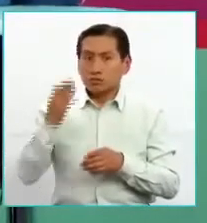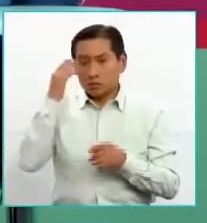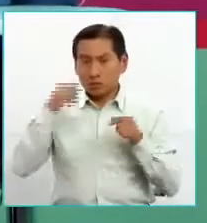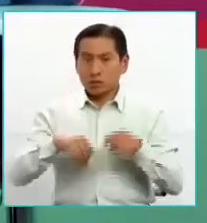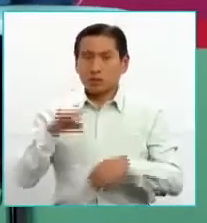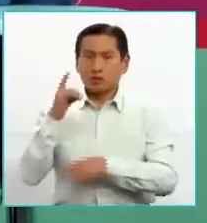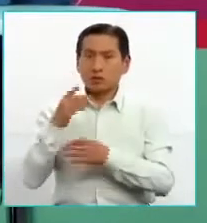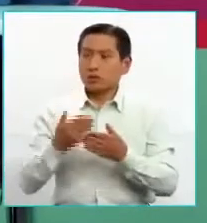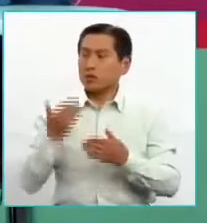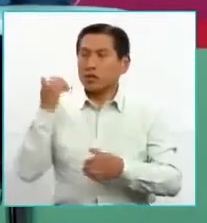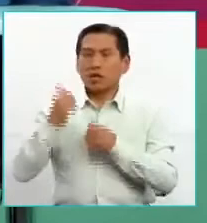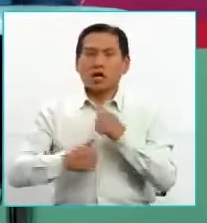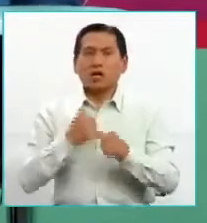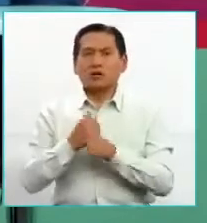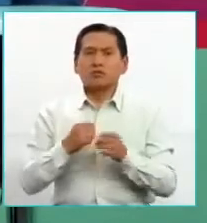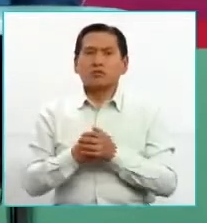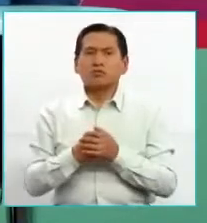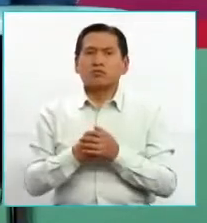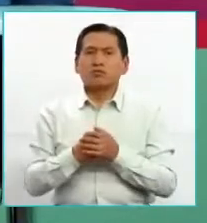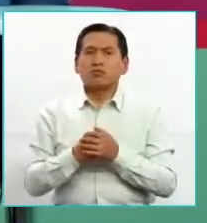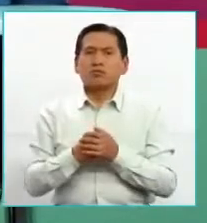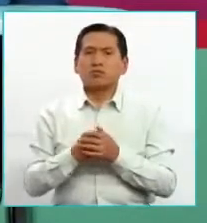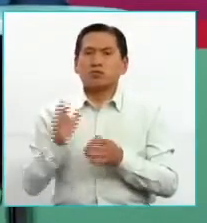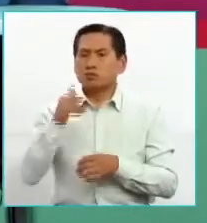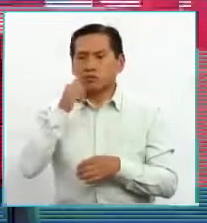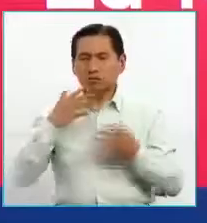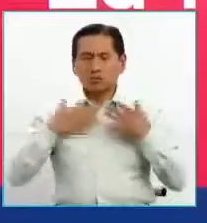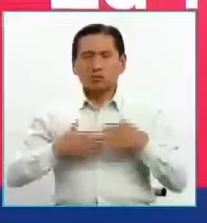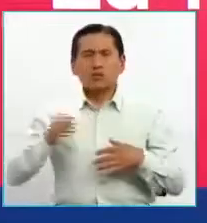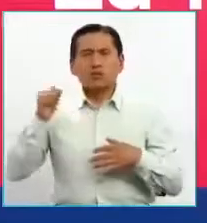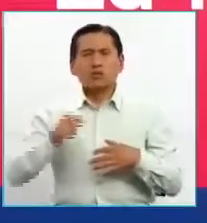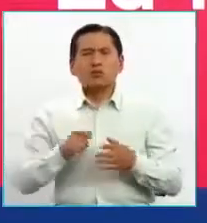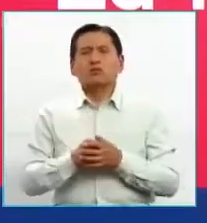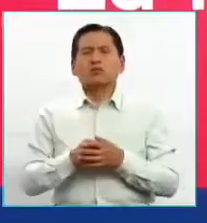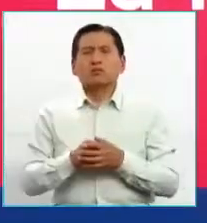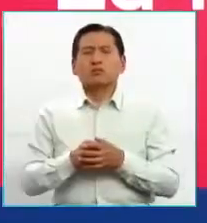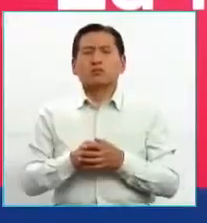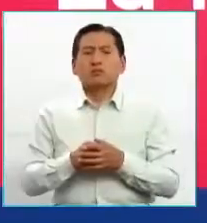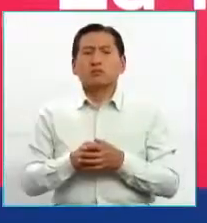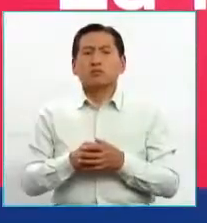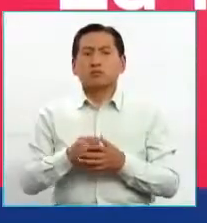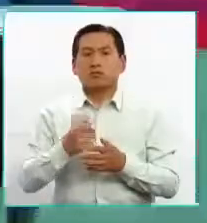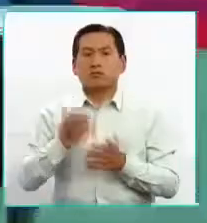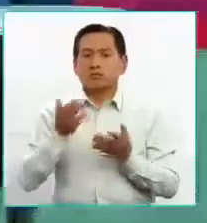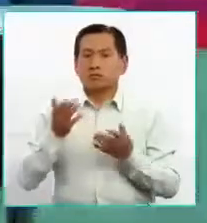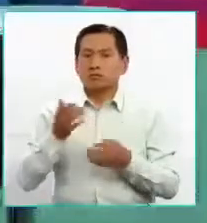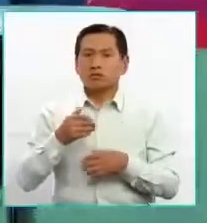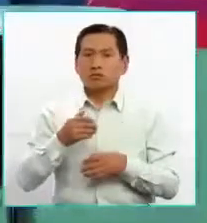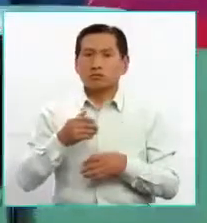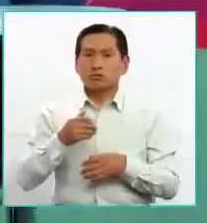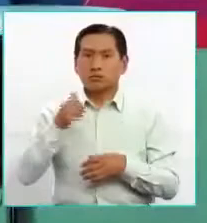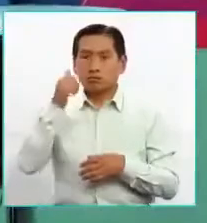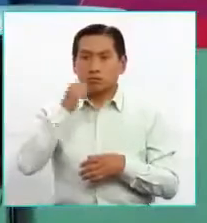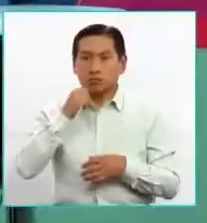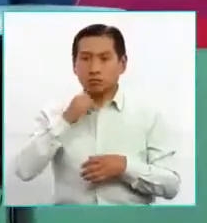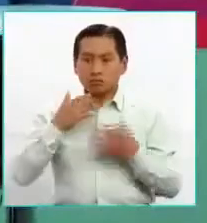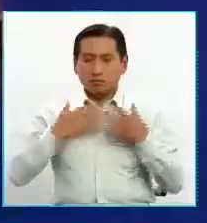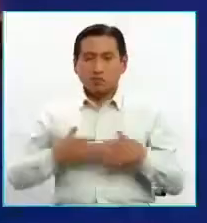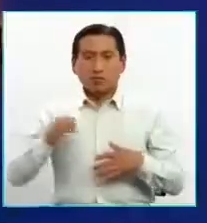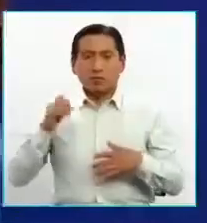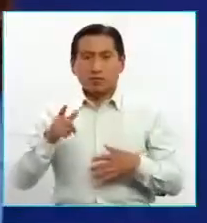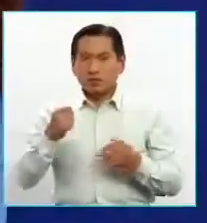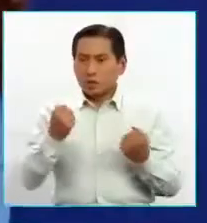país en los últimos años, de nuestras bartolinas. ¿Cuánto puede aportar una grandiosa mujer bartolina